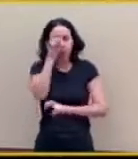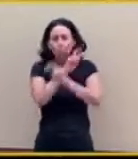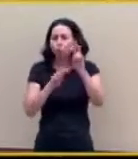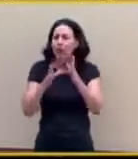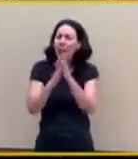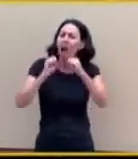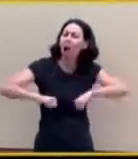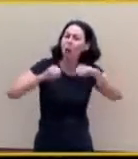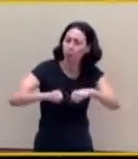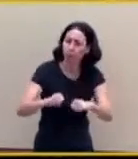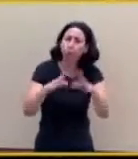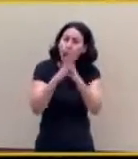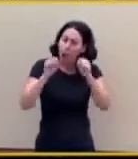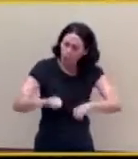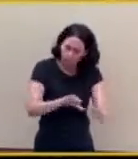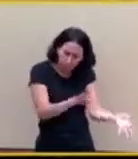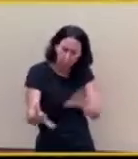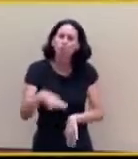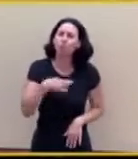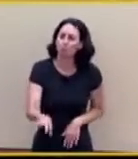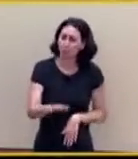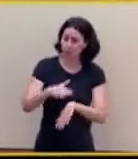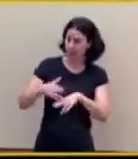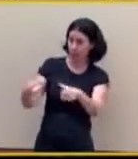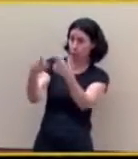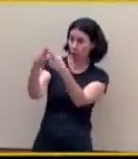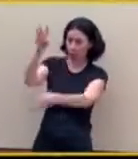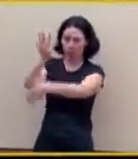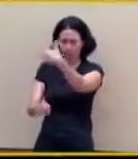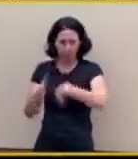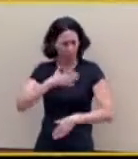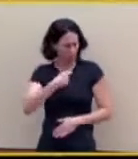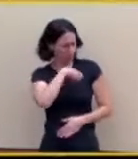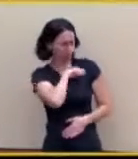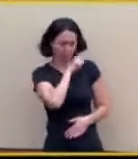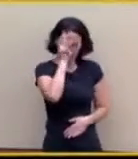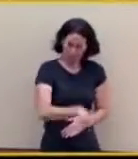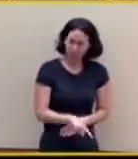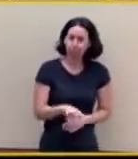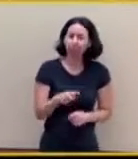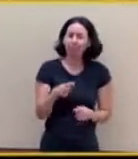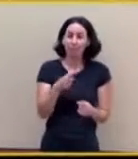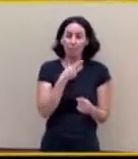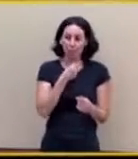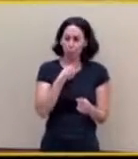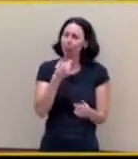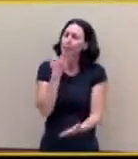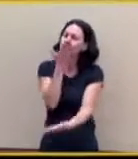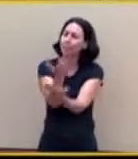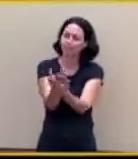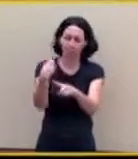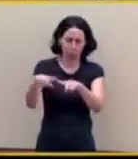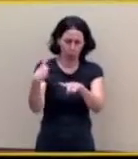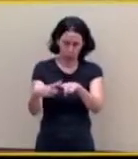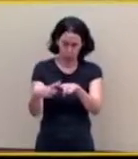que utilice todas las energías que pueda utilizar y que las utilice al 100%, para intentar mitigar un